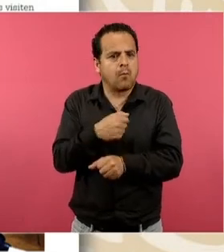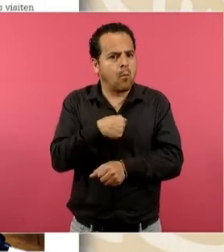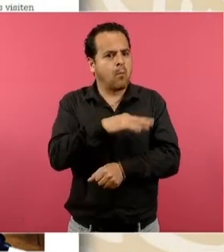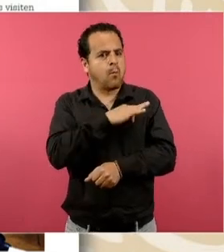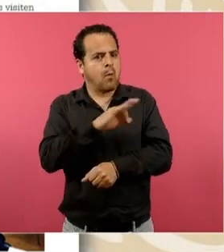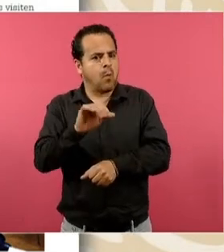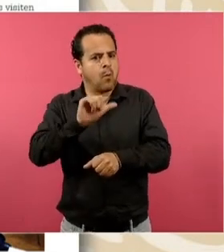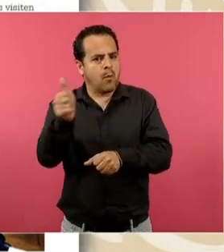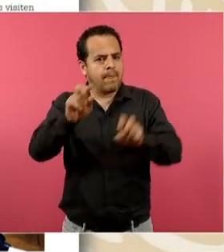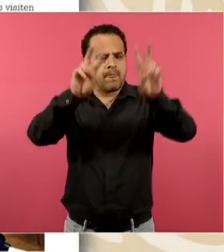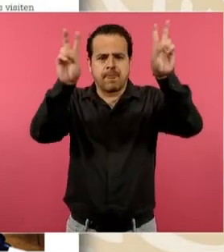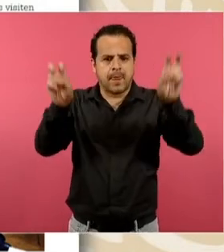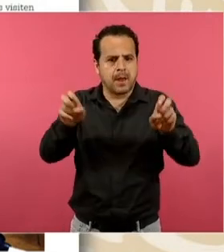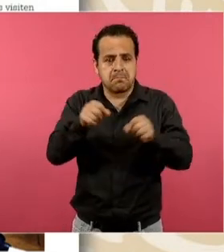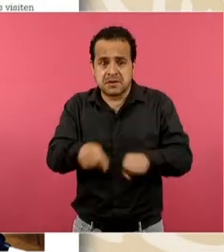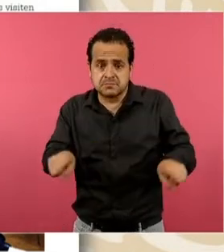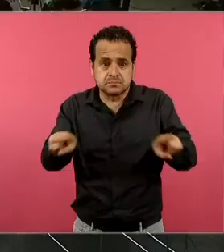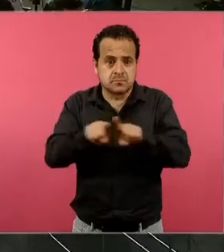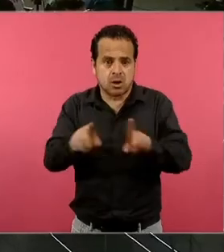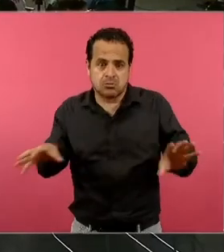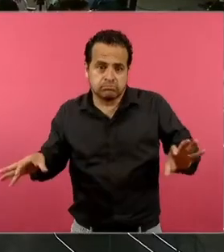La que sigue, por favor.